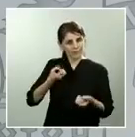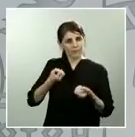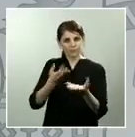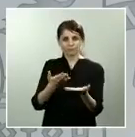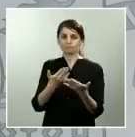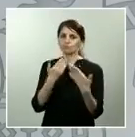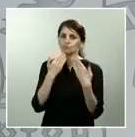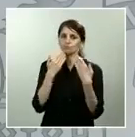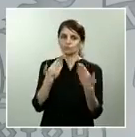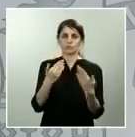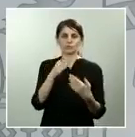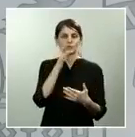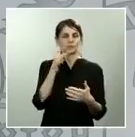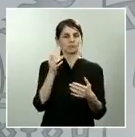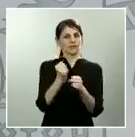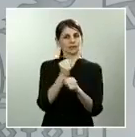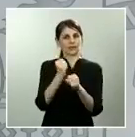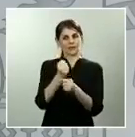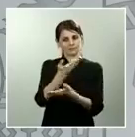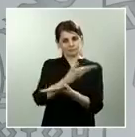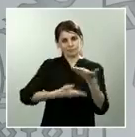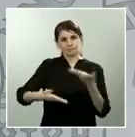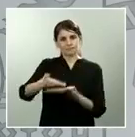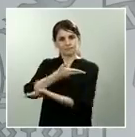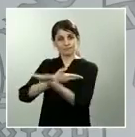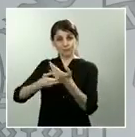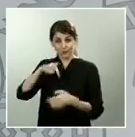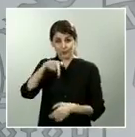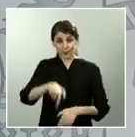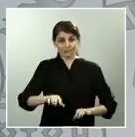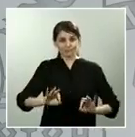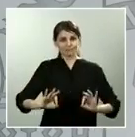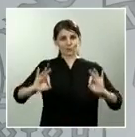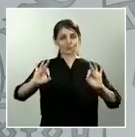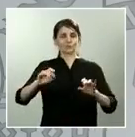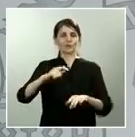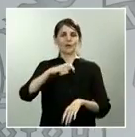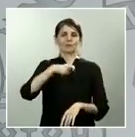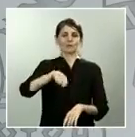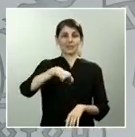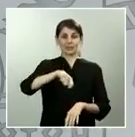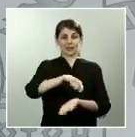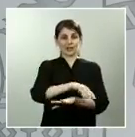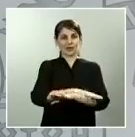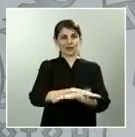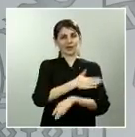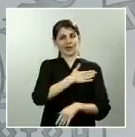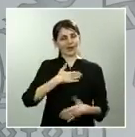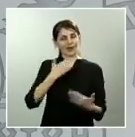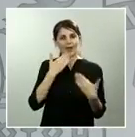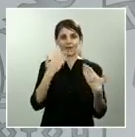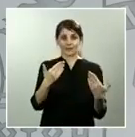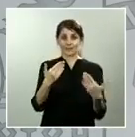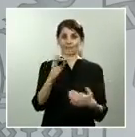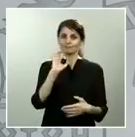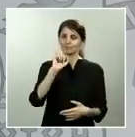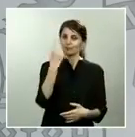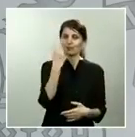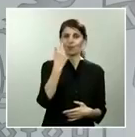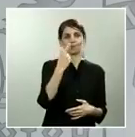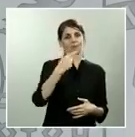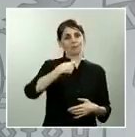hoy particularmente el presidente del Gobierno, agradecerlo tanto al líder del Partido Popular como a la Federación